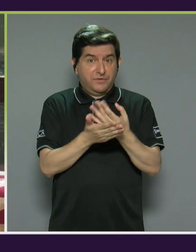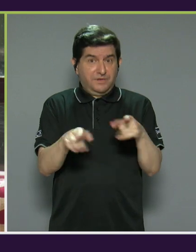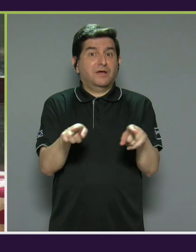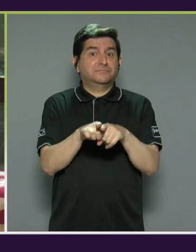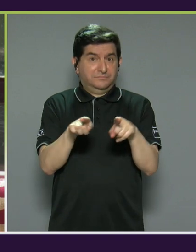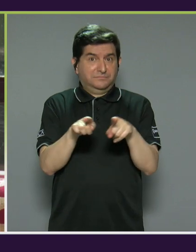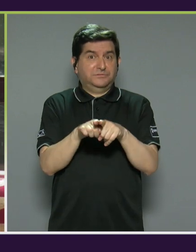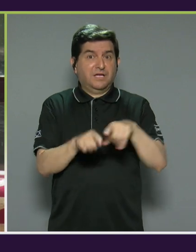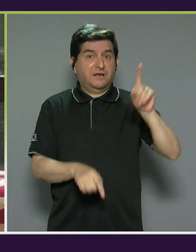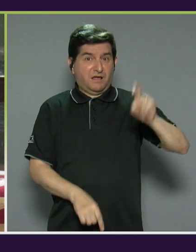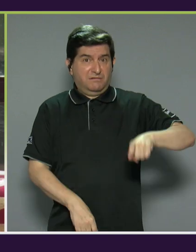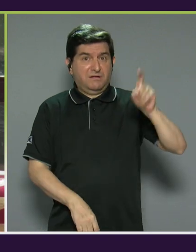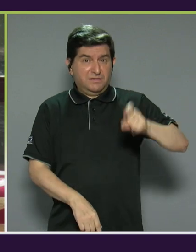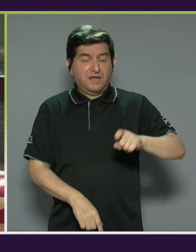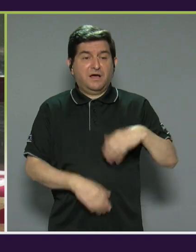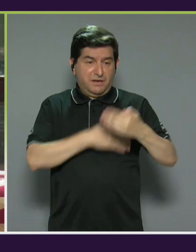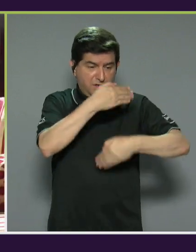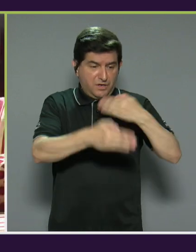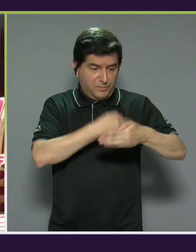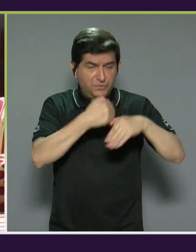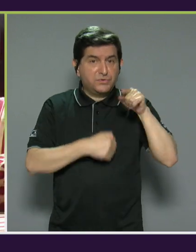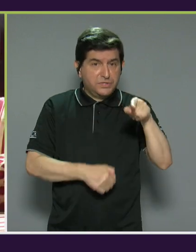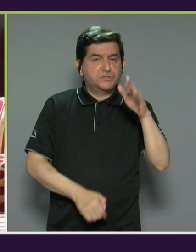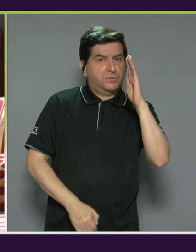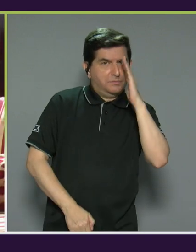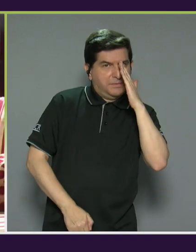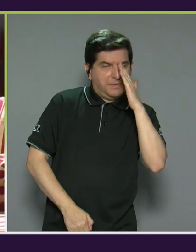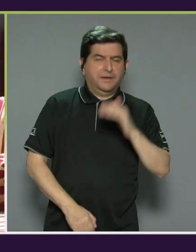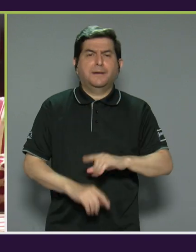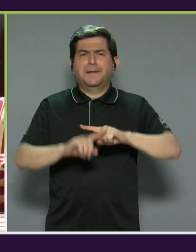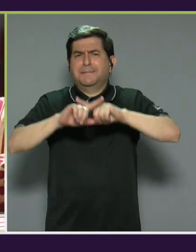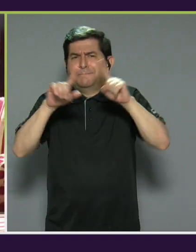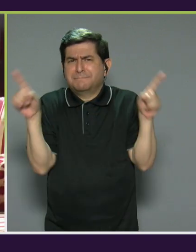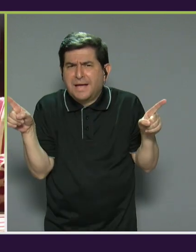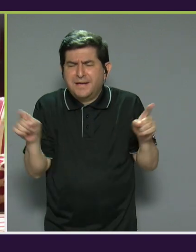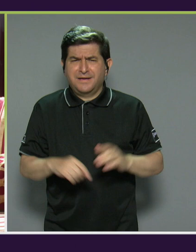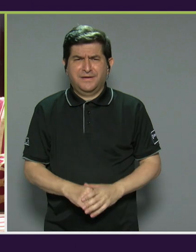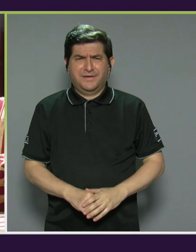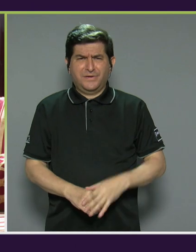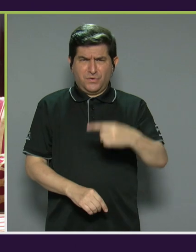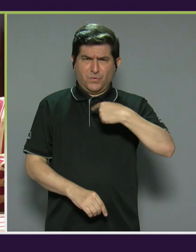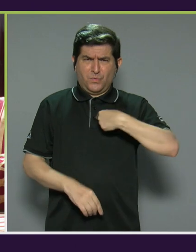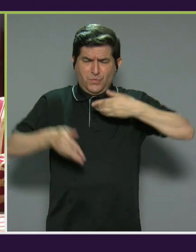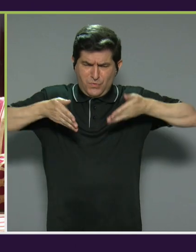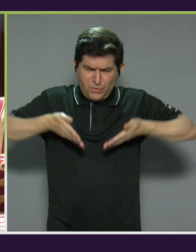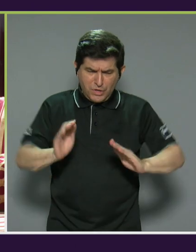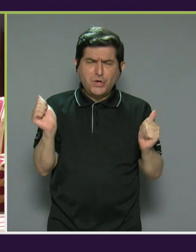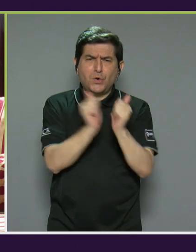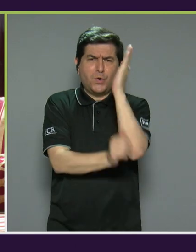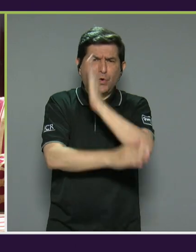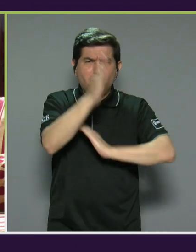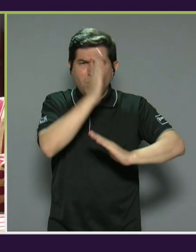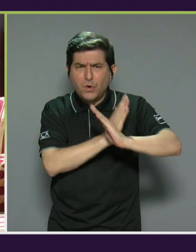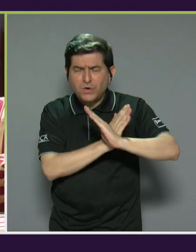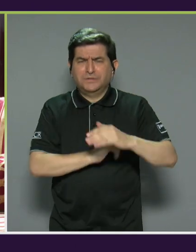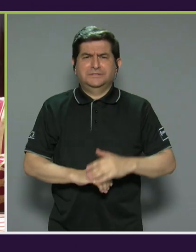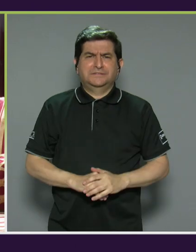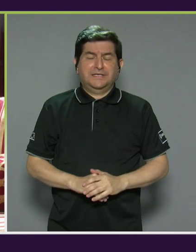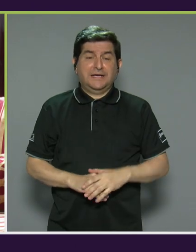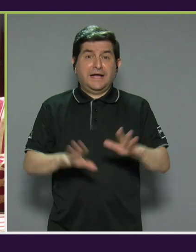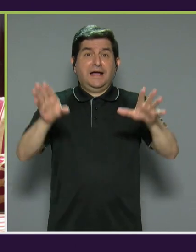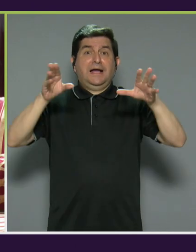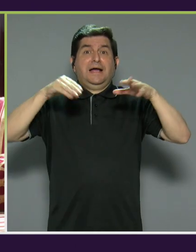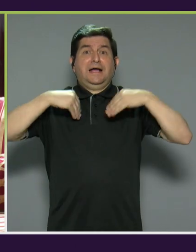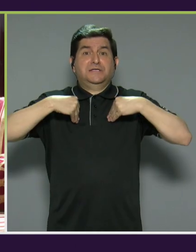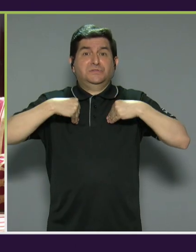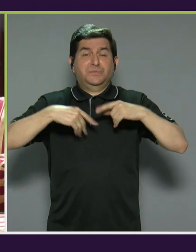nos requiere la maternidad. Pero definitivamente el tener un hijo con discapacidad es asumir